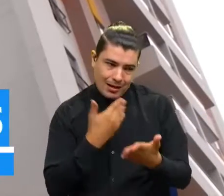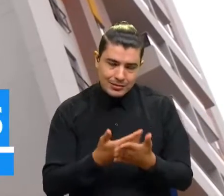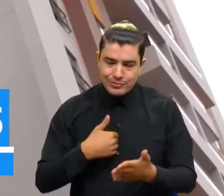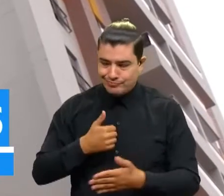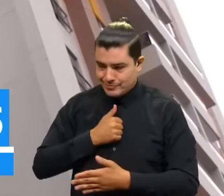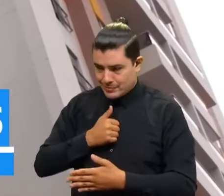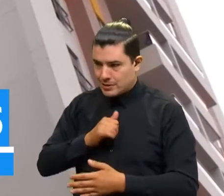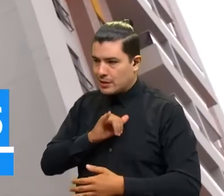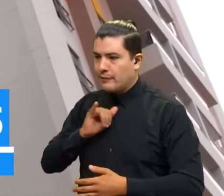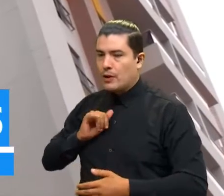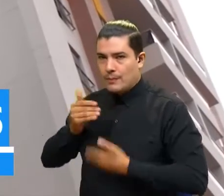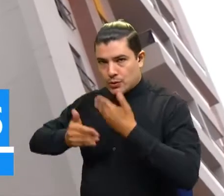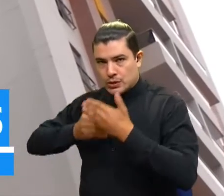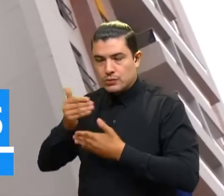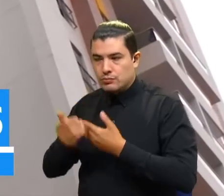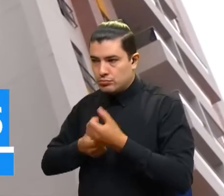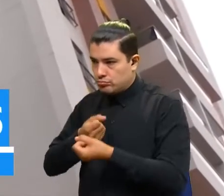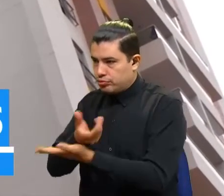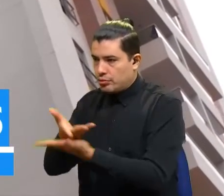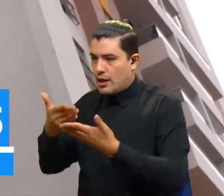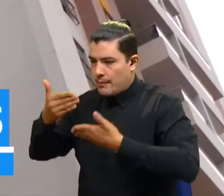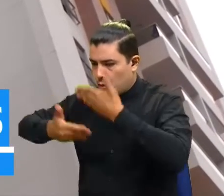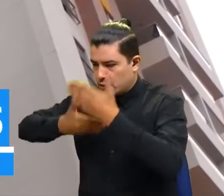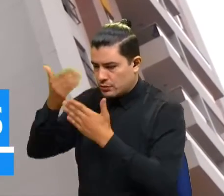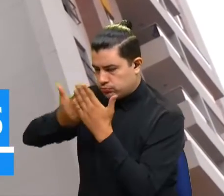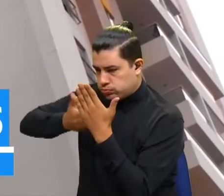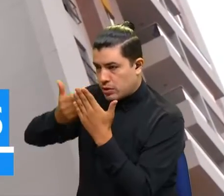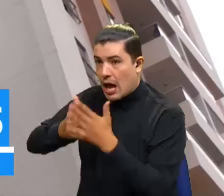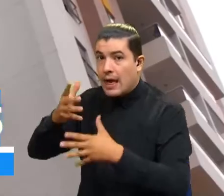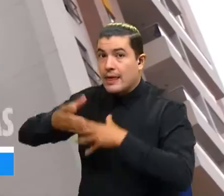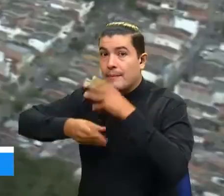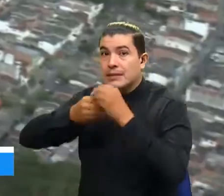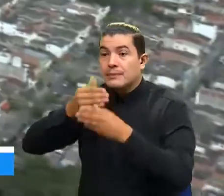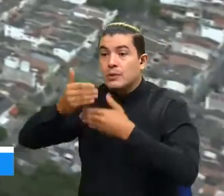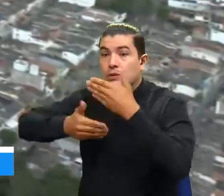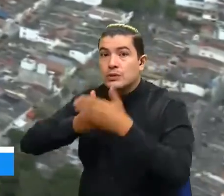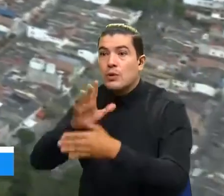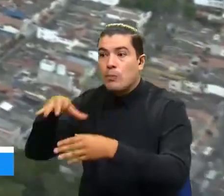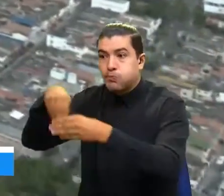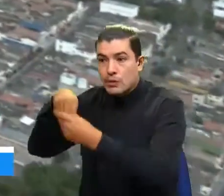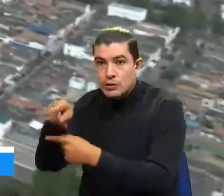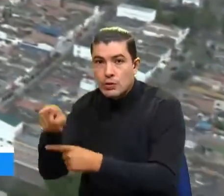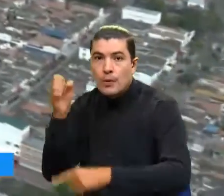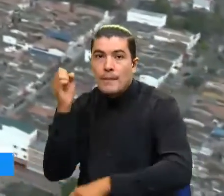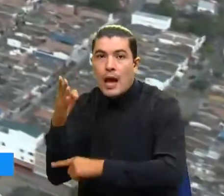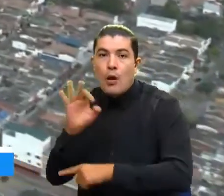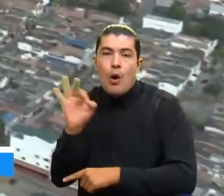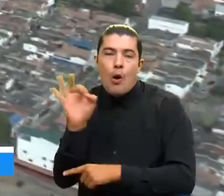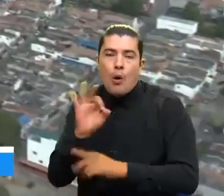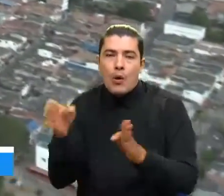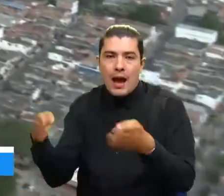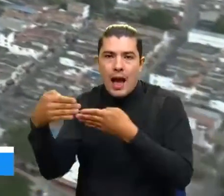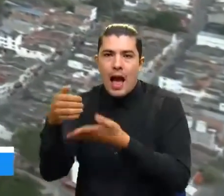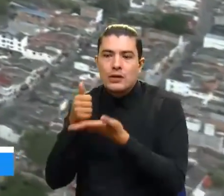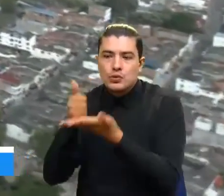este ejercicio. Todos los procesos deben ser hechos a través de entidades bancarias o a través de las cajas de compensación. Gracias.